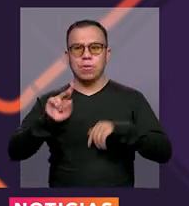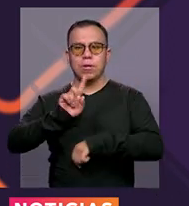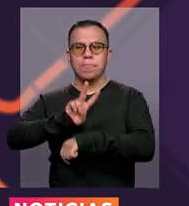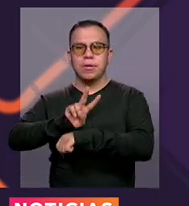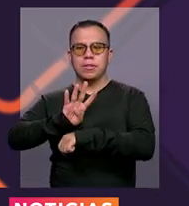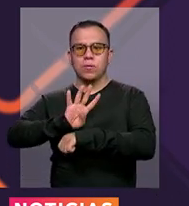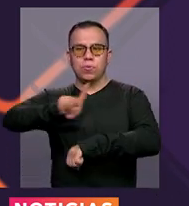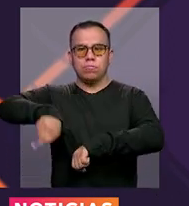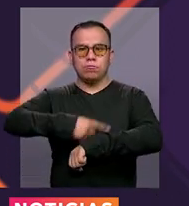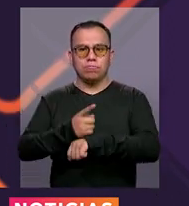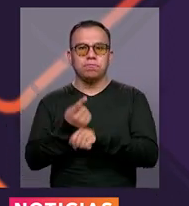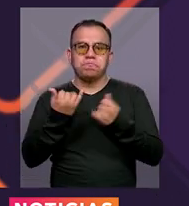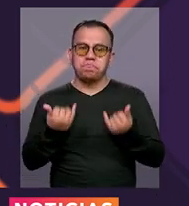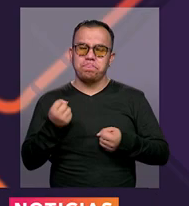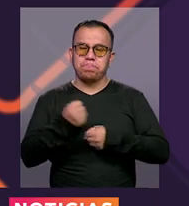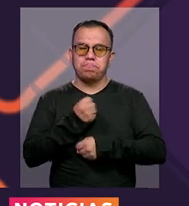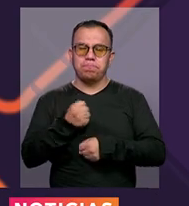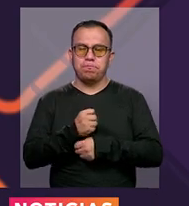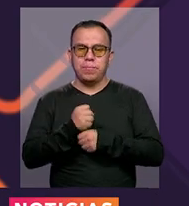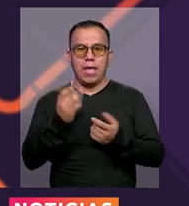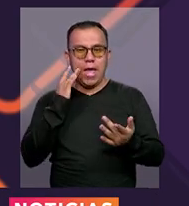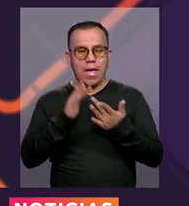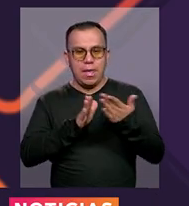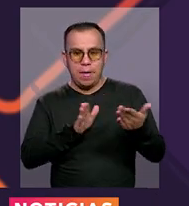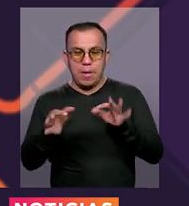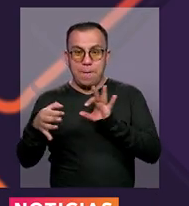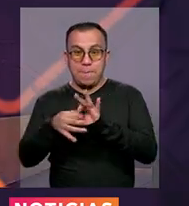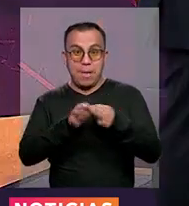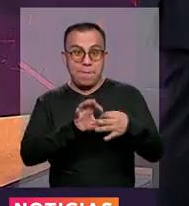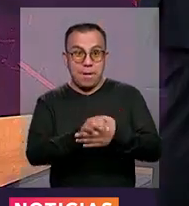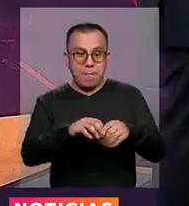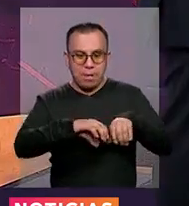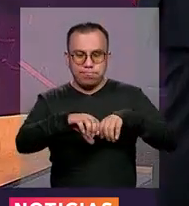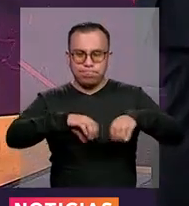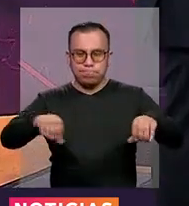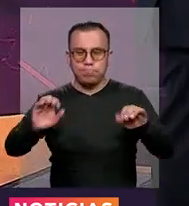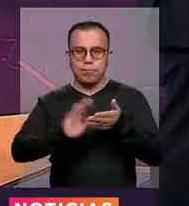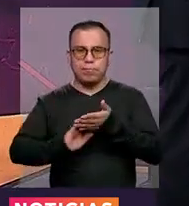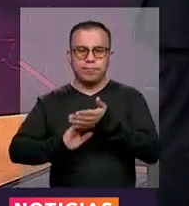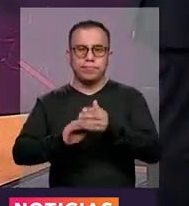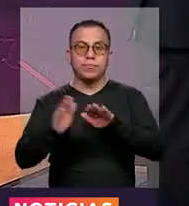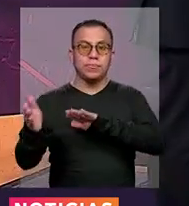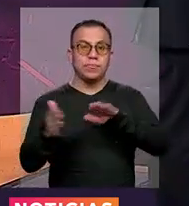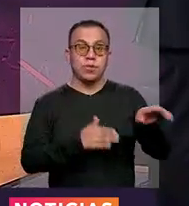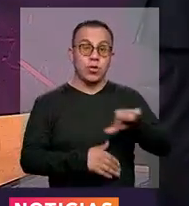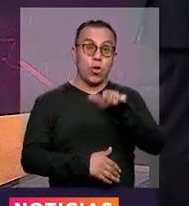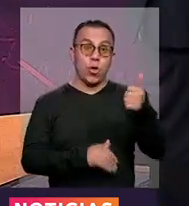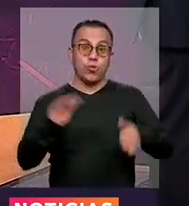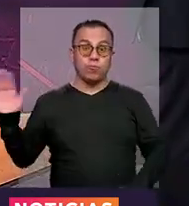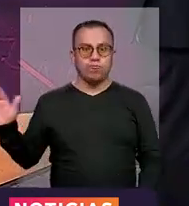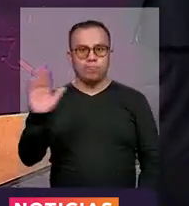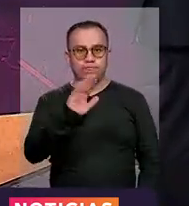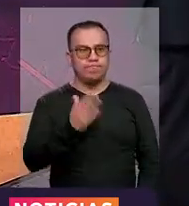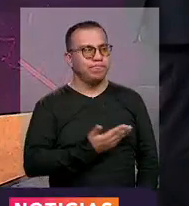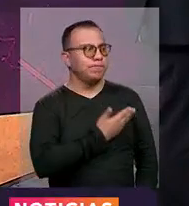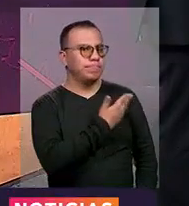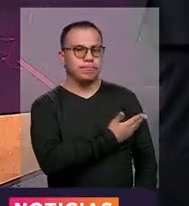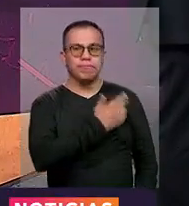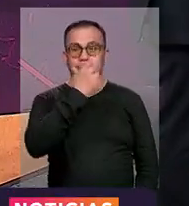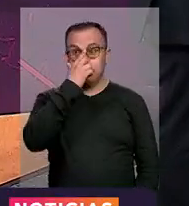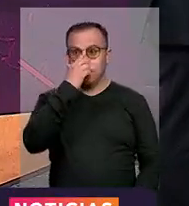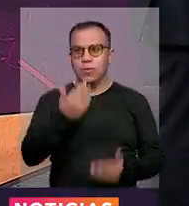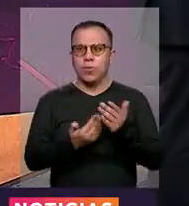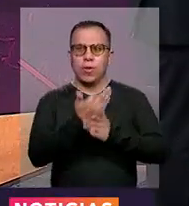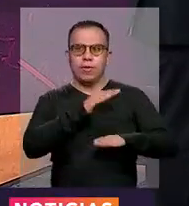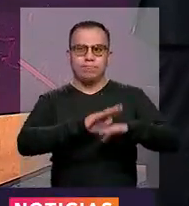24 horas. Este trabajo será de desvío y empates de red de acueducto. Vamos a la siguiente gráfica donde vamos a observar la nueva